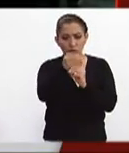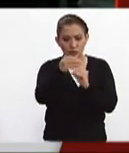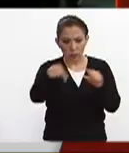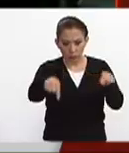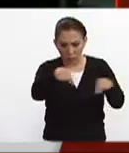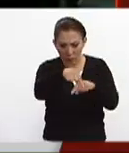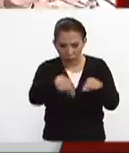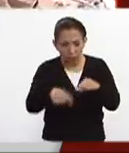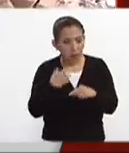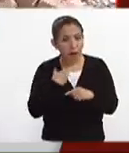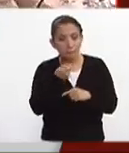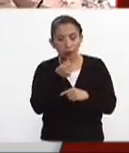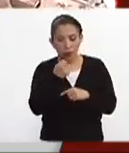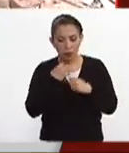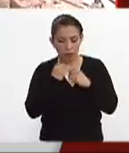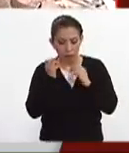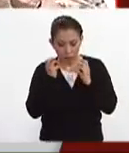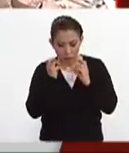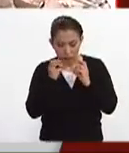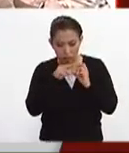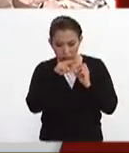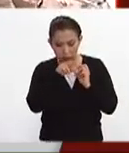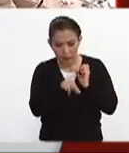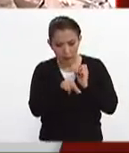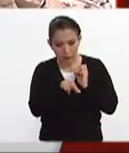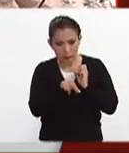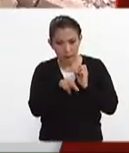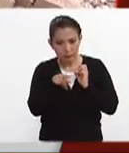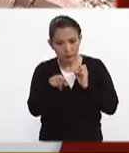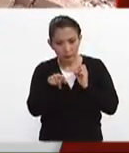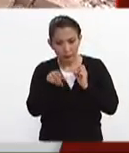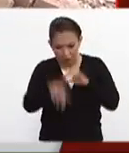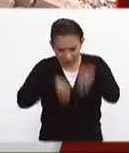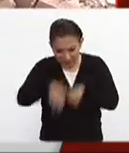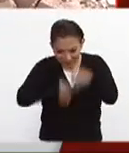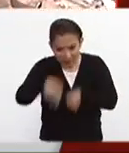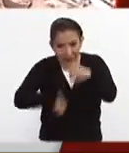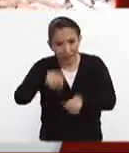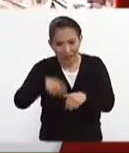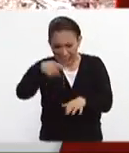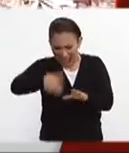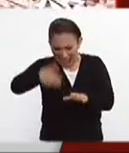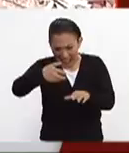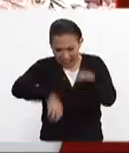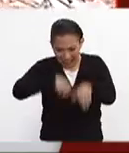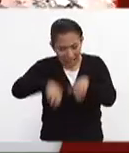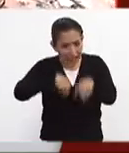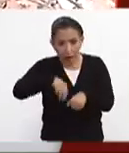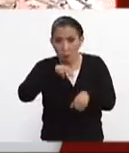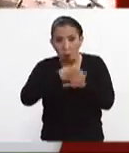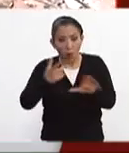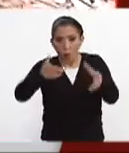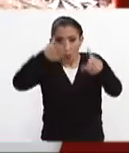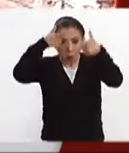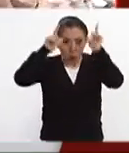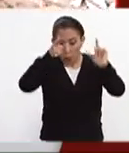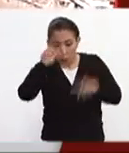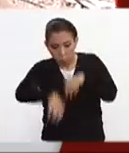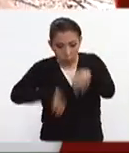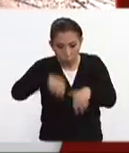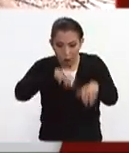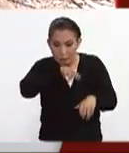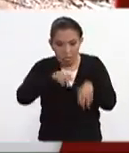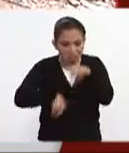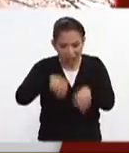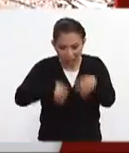carbono el perro enseguida comienza a rascar de manera muy muy muy